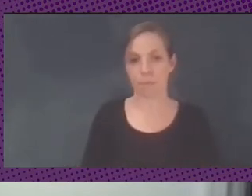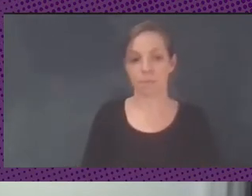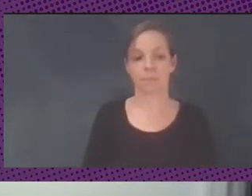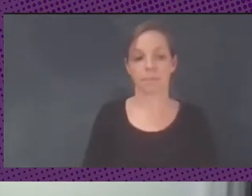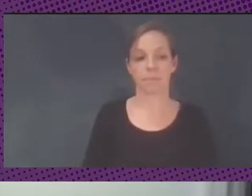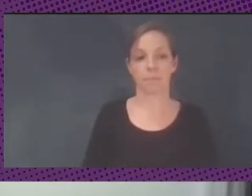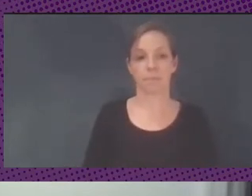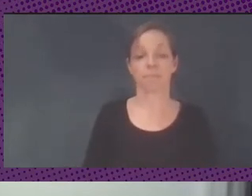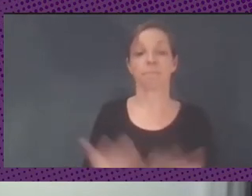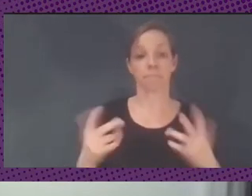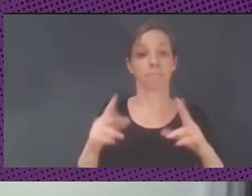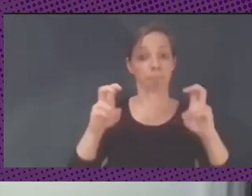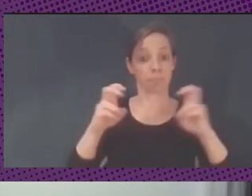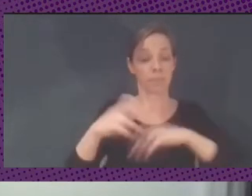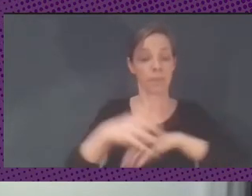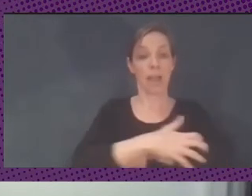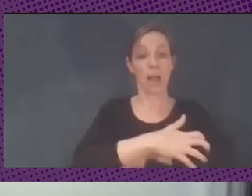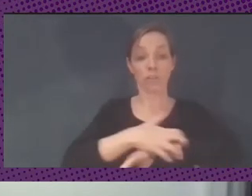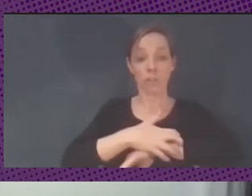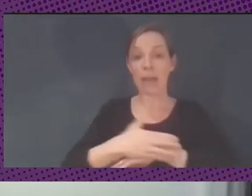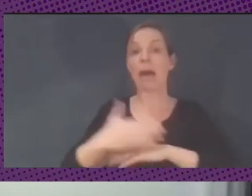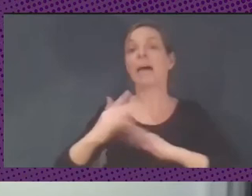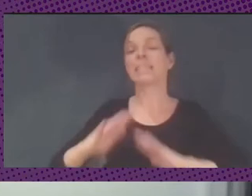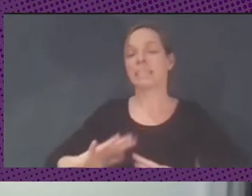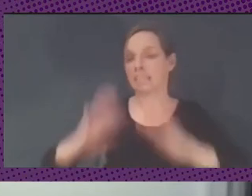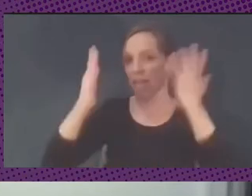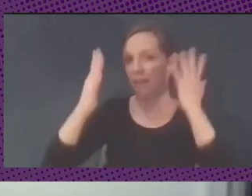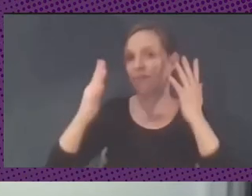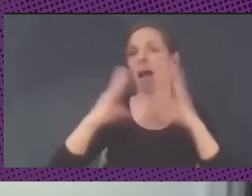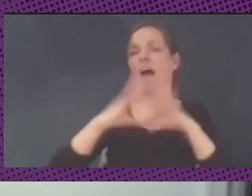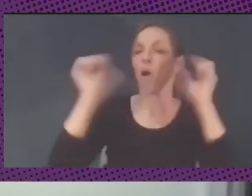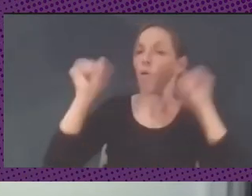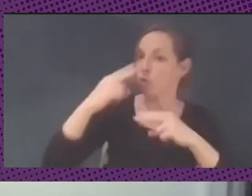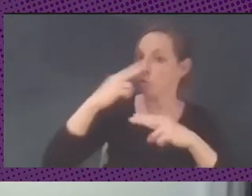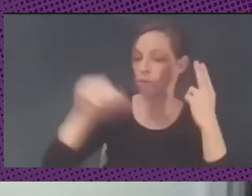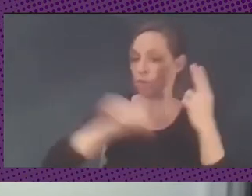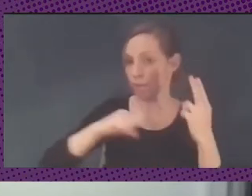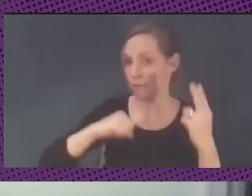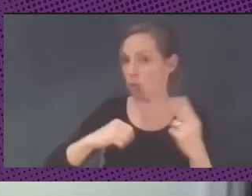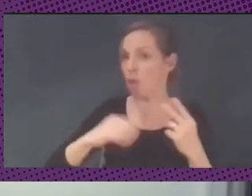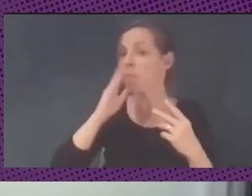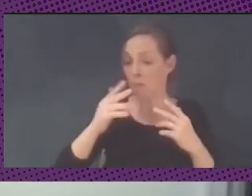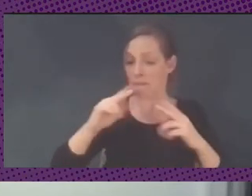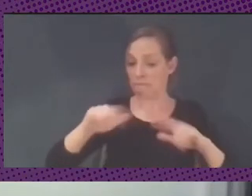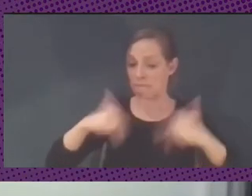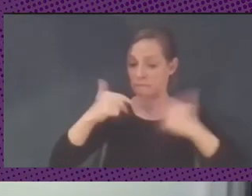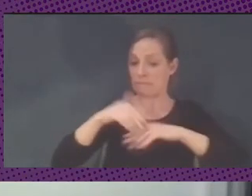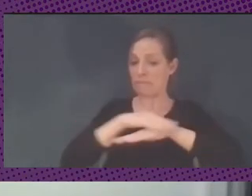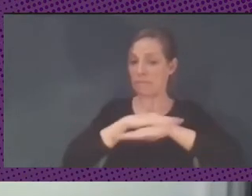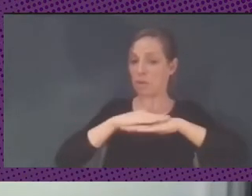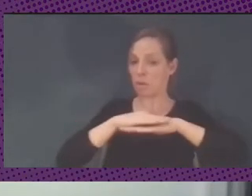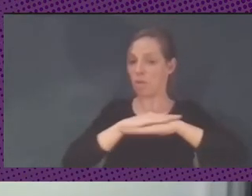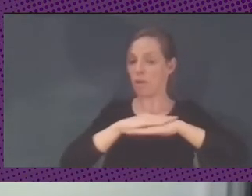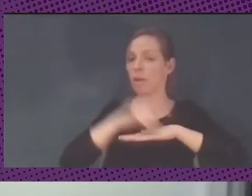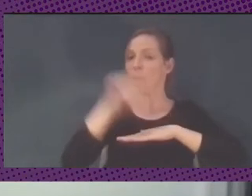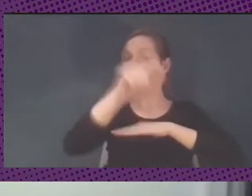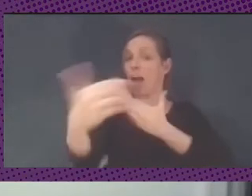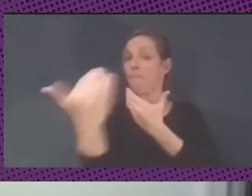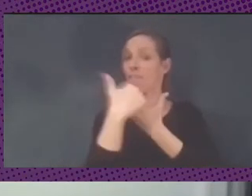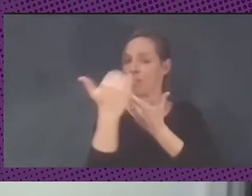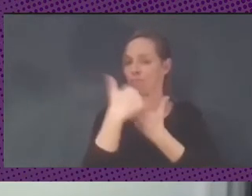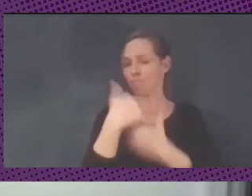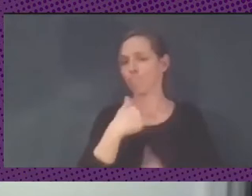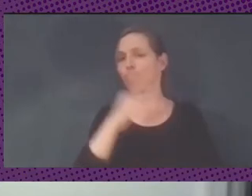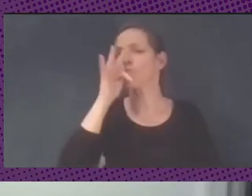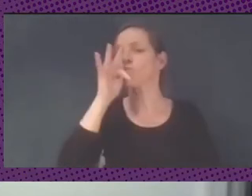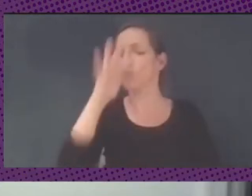las APPs son una salida porque permiten a gobiernos prometer a sus votantes proyectos de